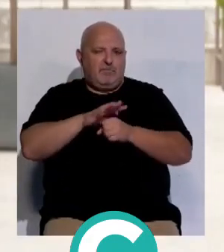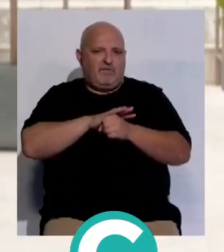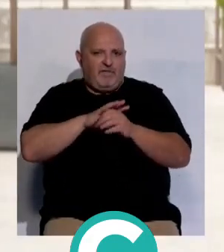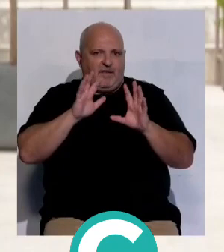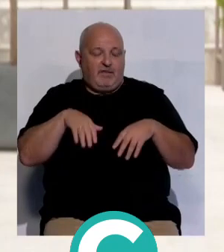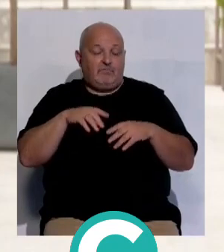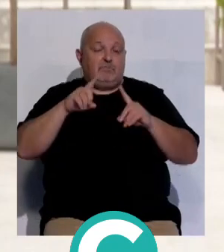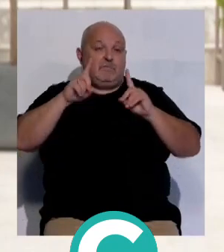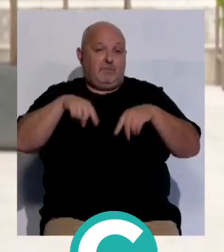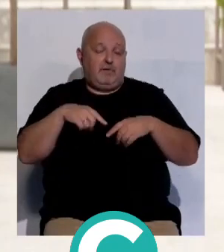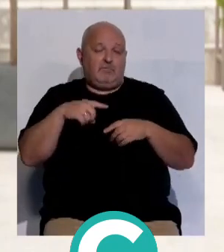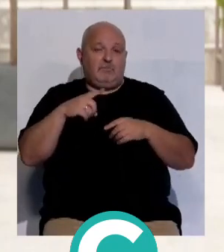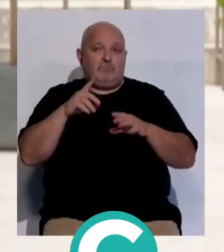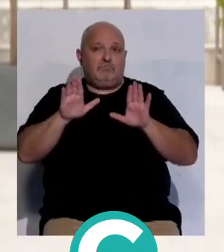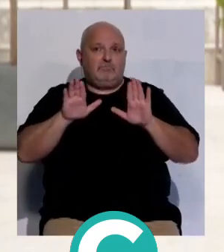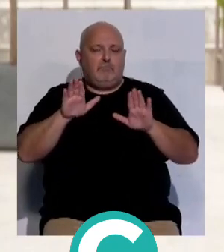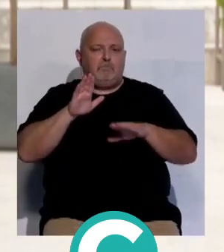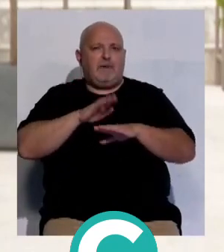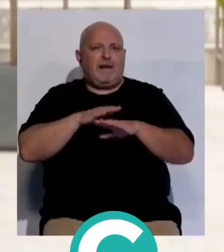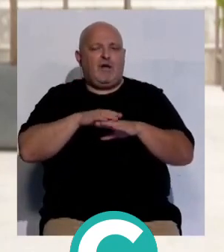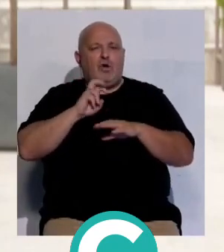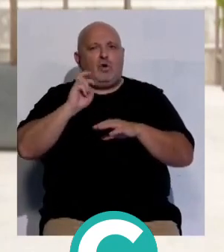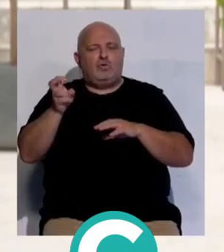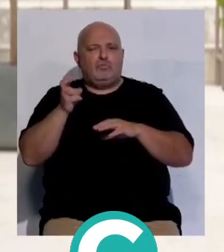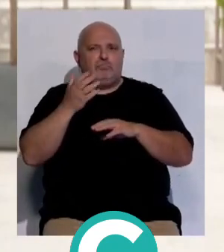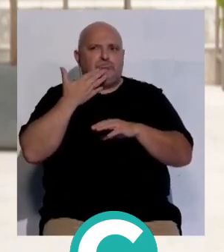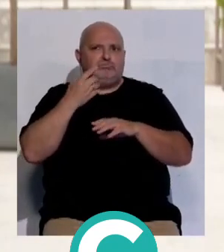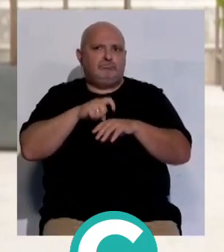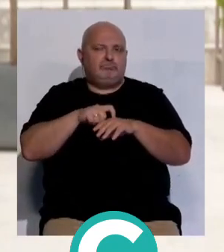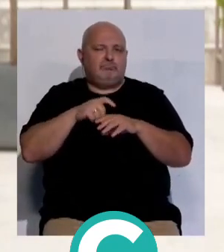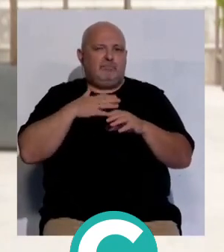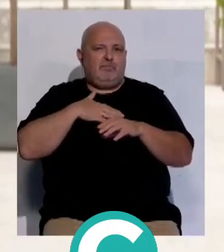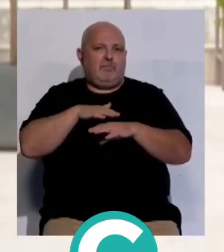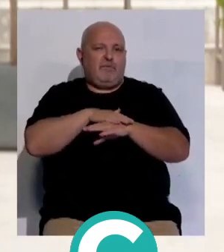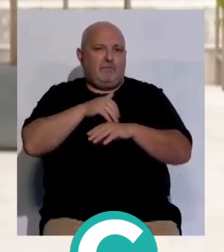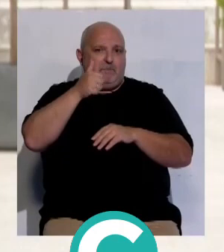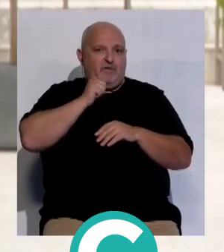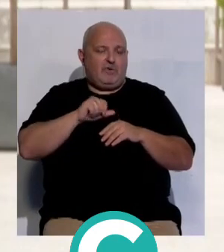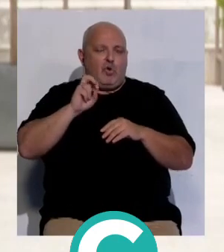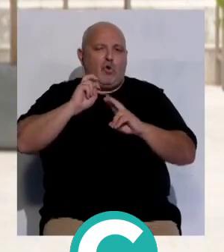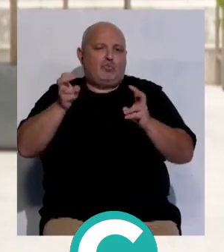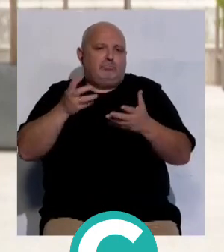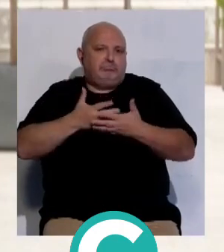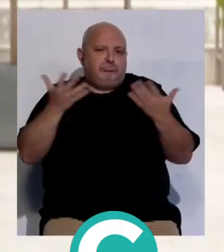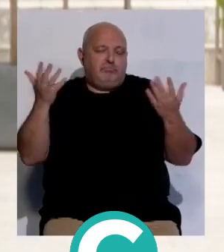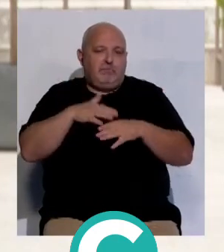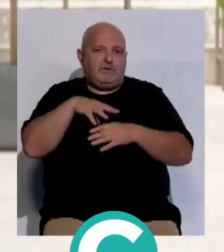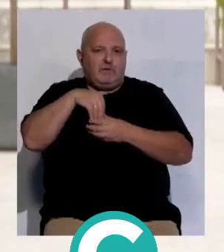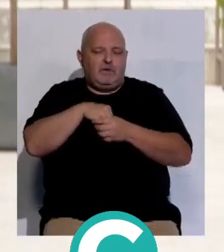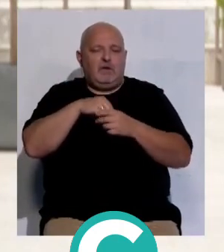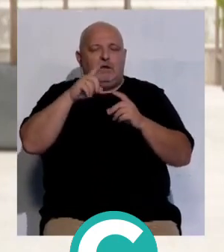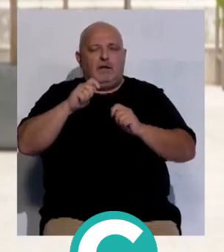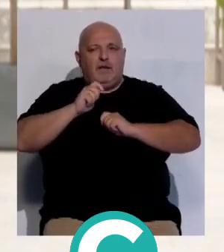provincia y también ha intercedido para que otros aspectos del gobierno de Pedro Sánchez otras cuestiones de otros ministerios